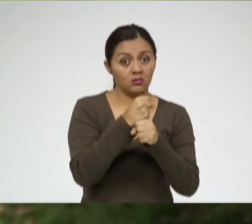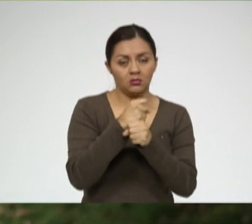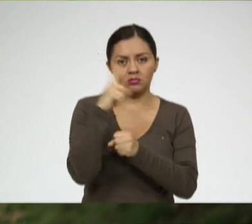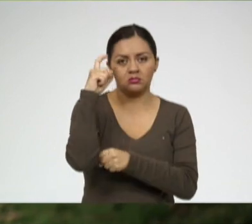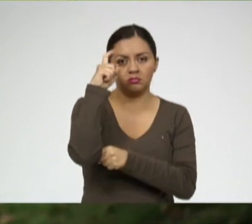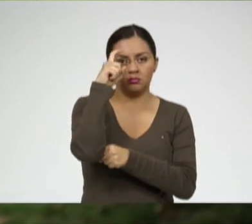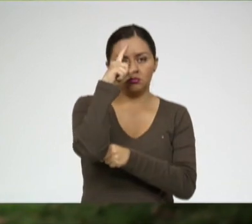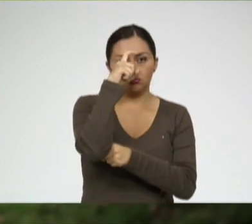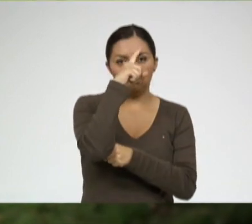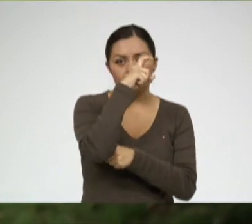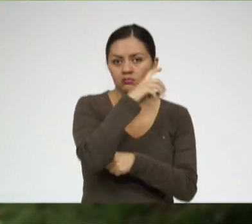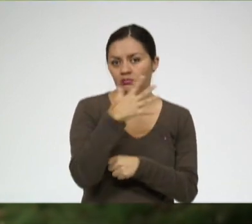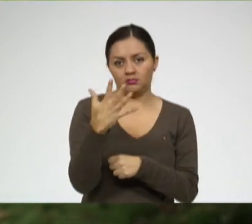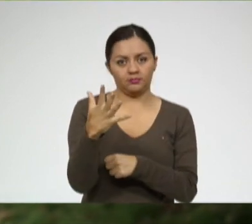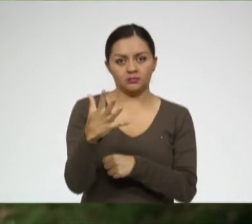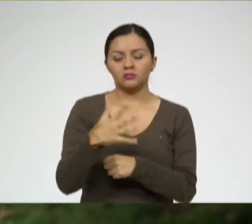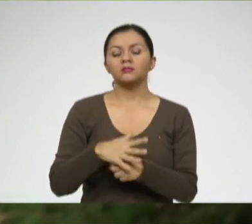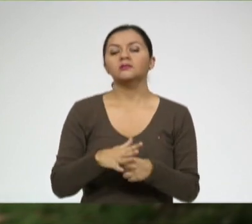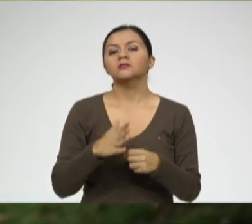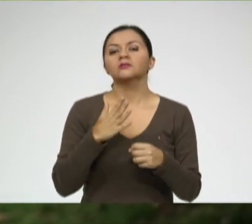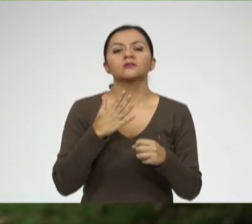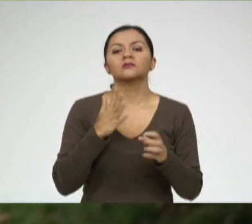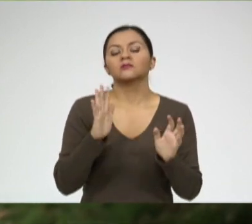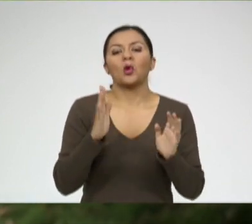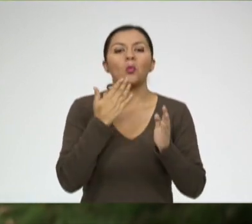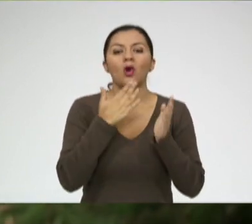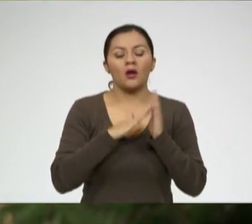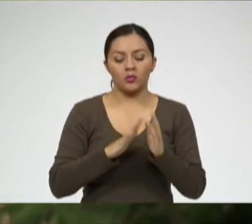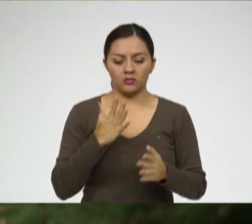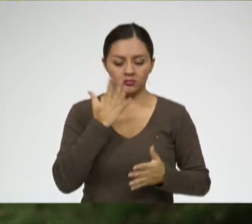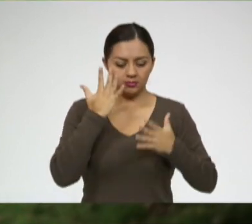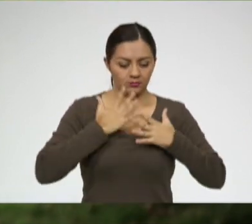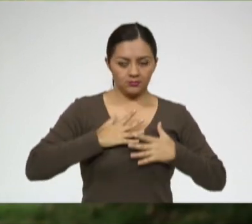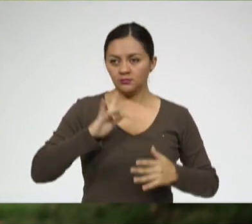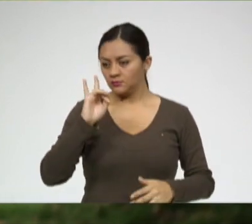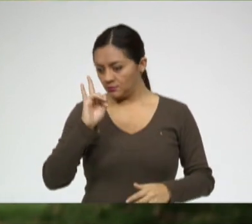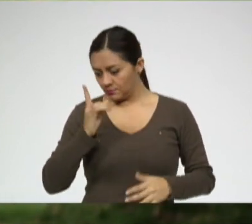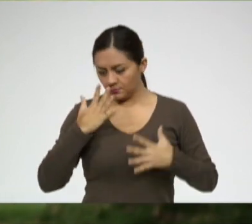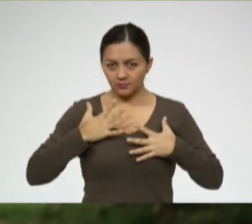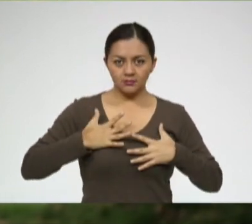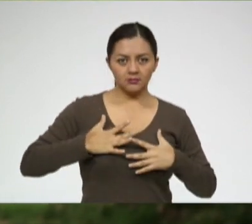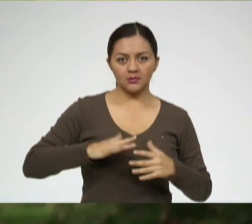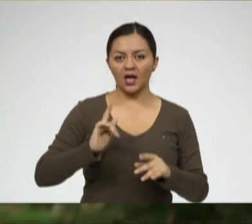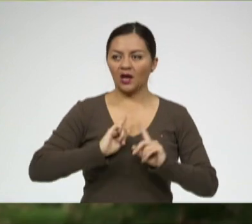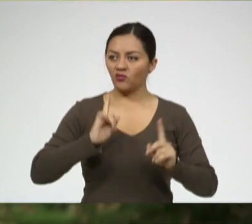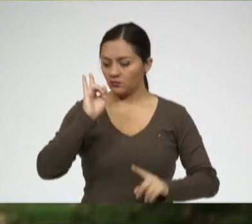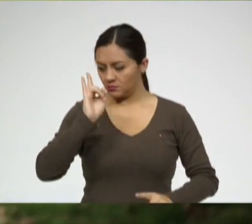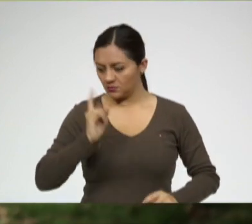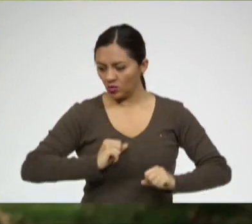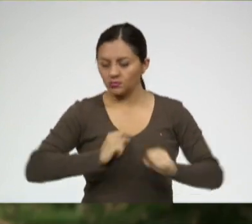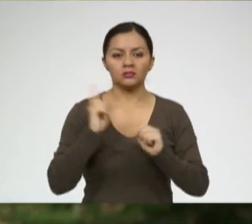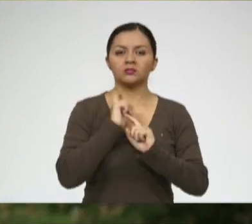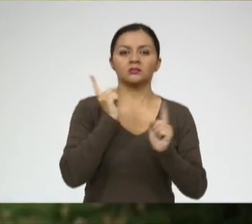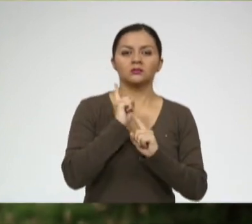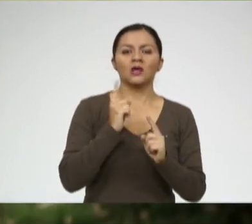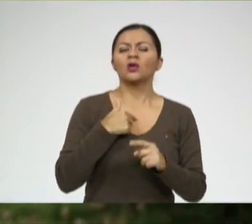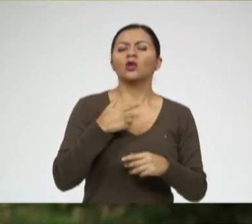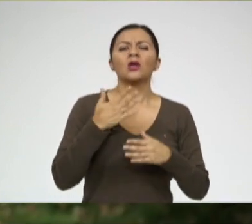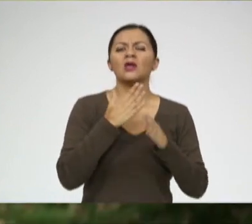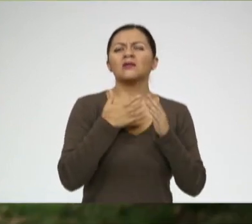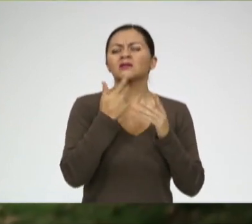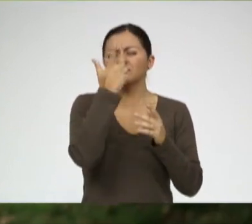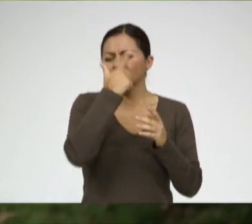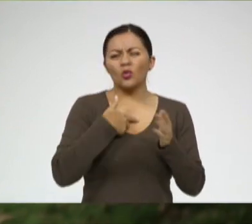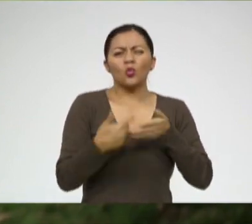trabajo donde tenga que ver tu imagen, no puedes estar obeso. Y que sí, que la imagen no importa,